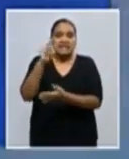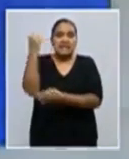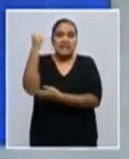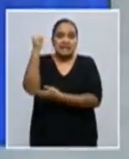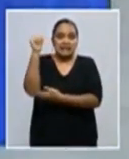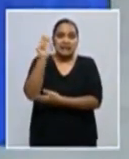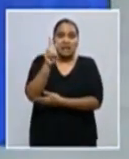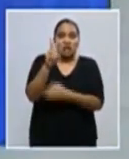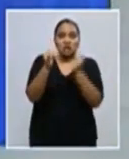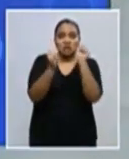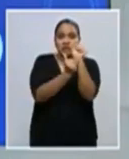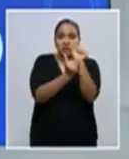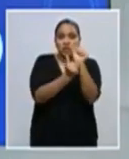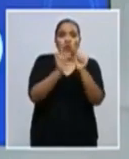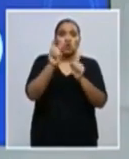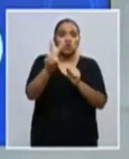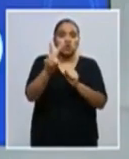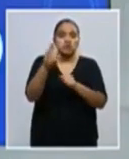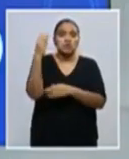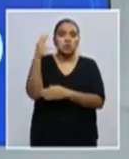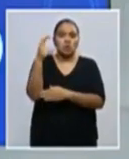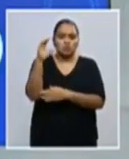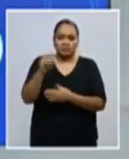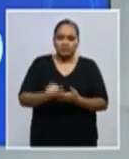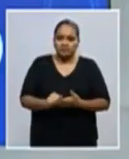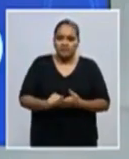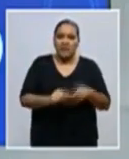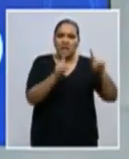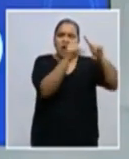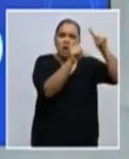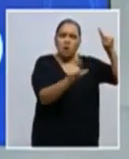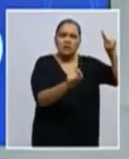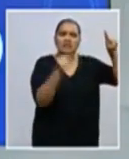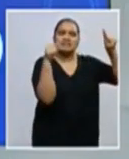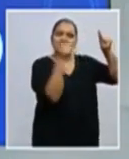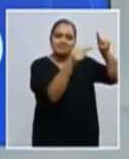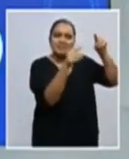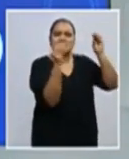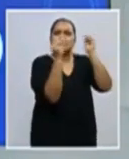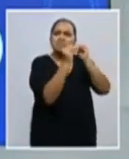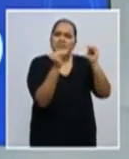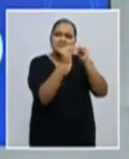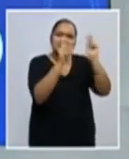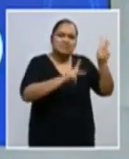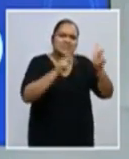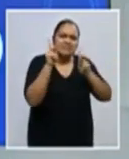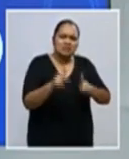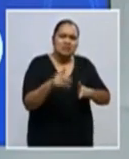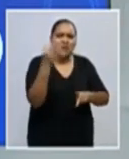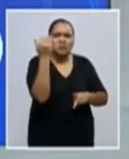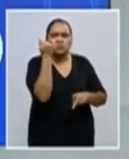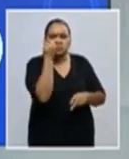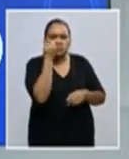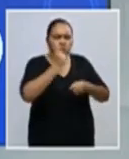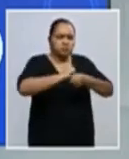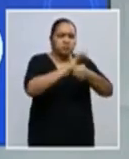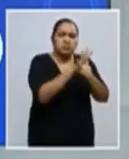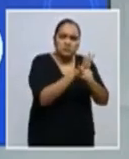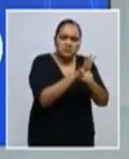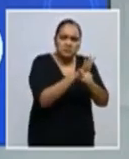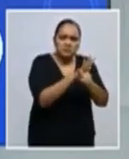de Lloro. Vemos que Cortés continúa siendo el lugar donde más casos se registran de coronavirus COVID-19.